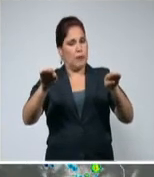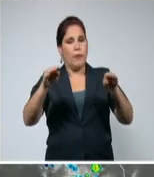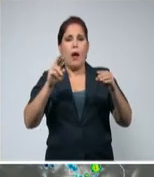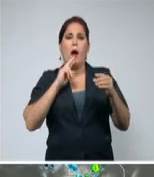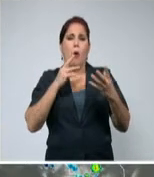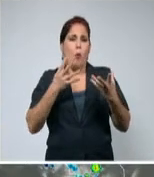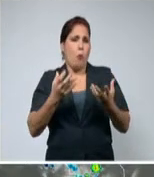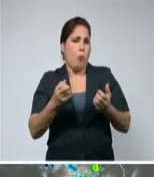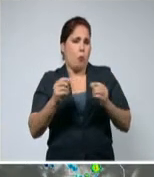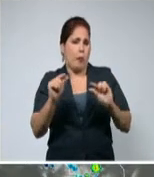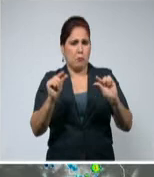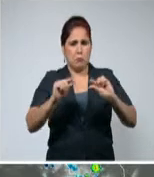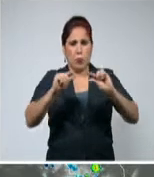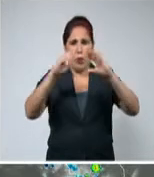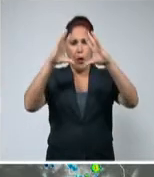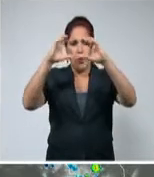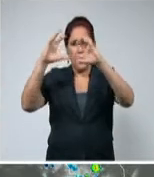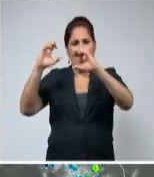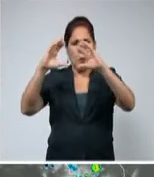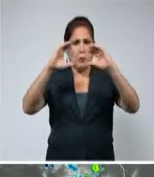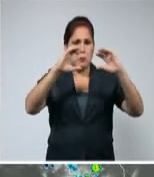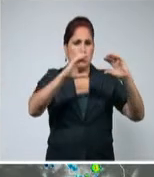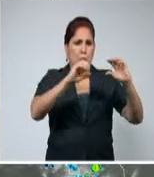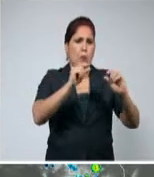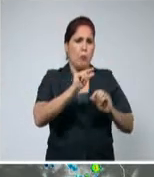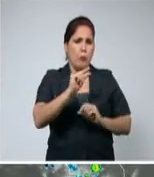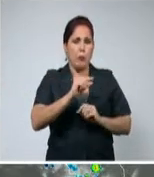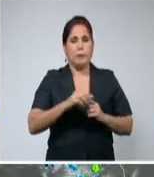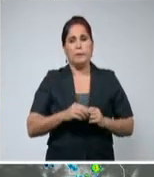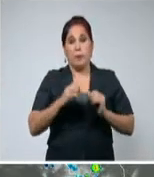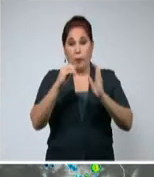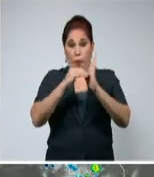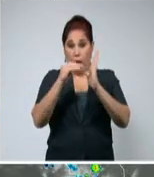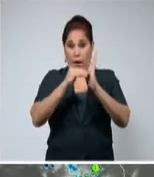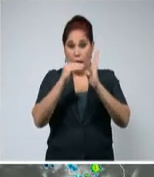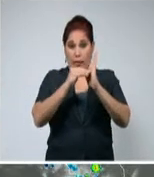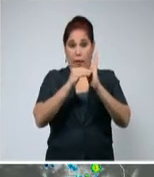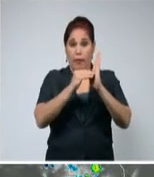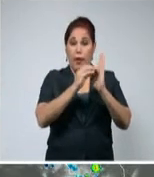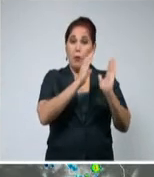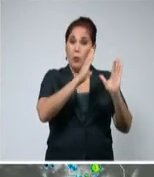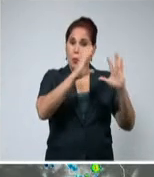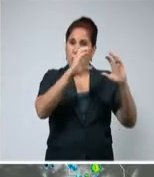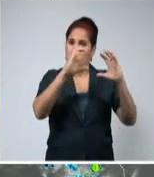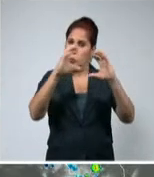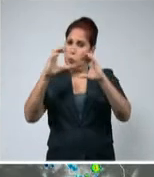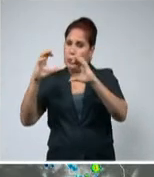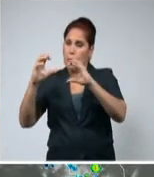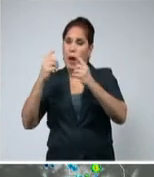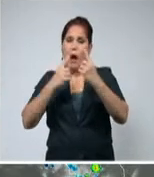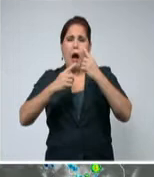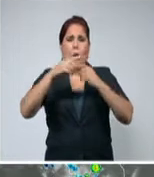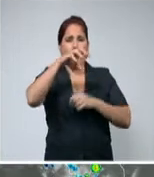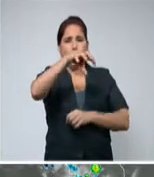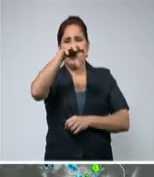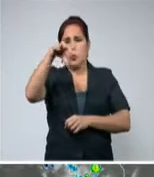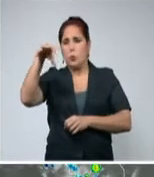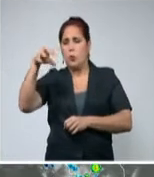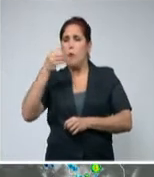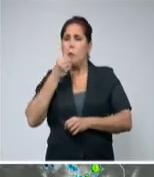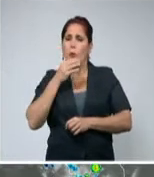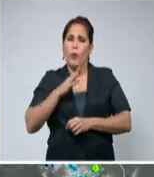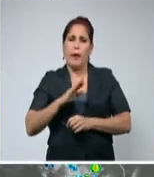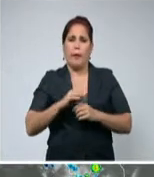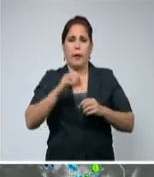da lugar a muy poca nubosidad durante gran parte del día. Solamente durante la tarde hacia zonas del interior y sur llega a nublarse en algunas localidades con muy escasas